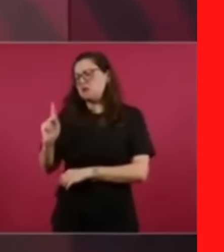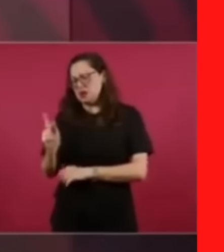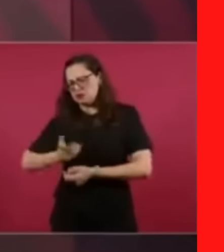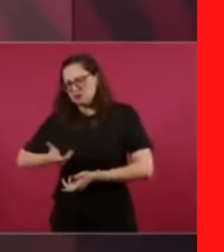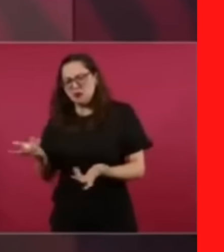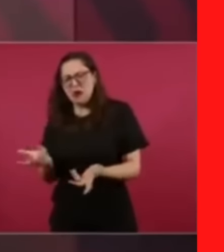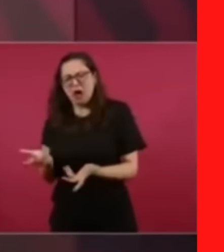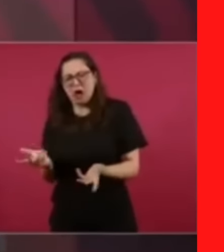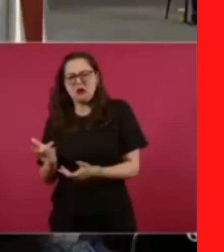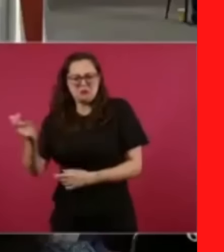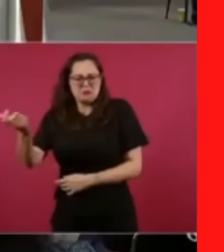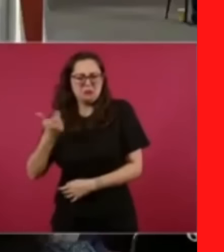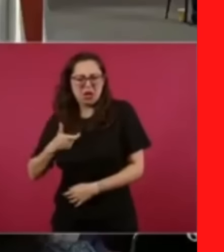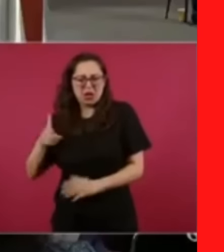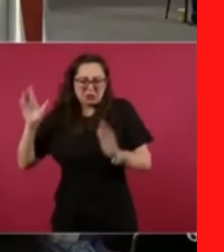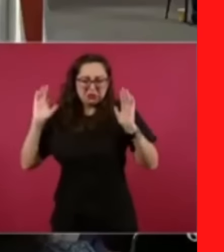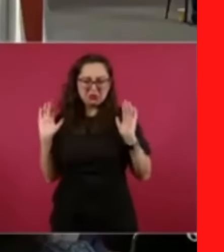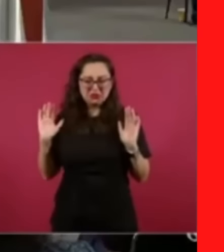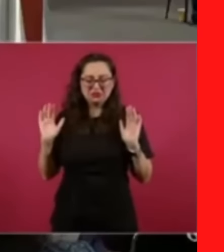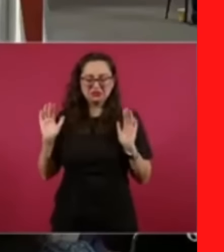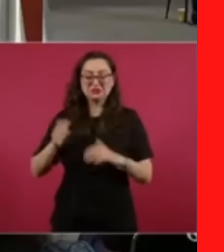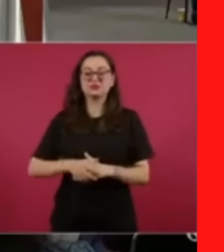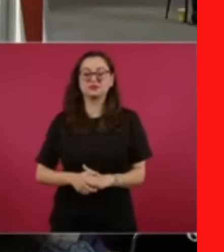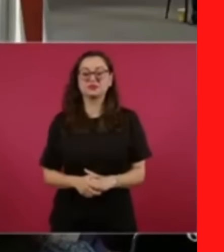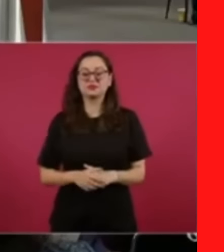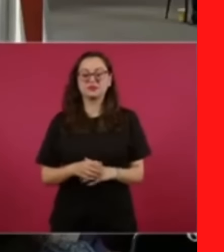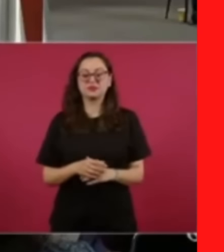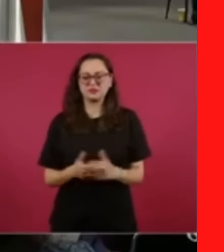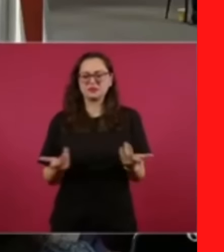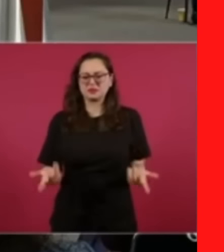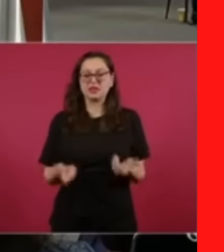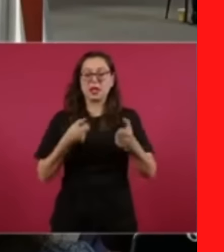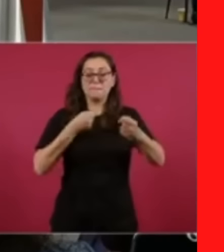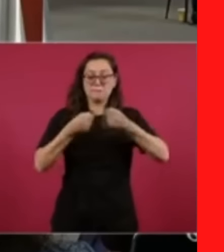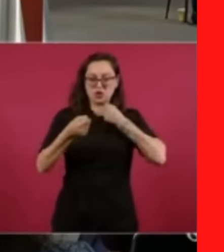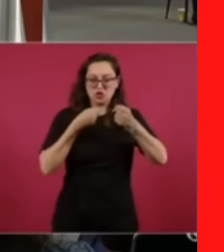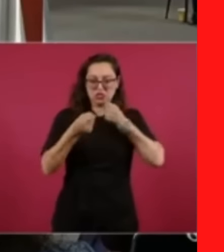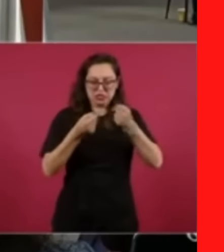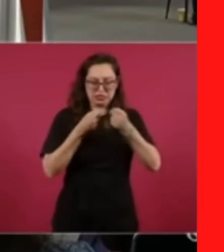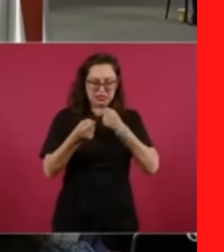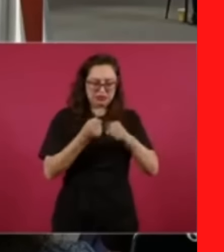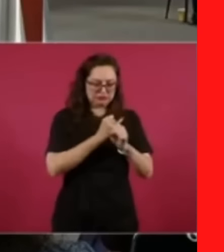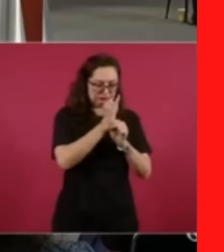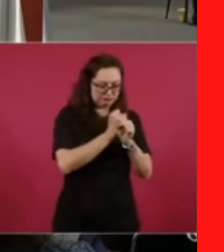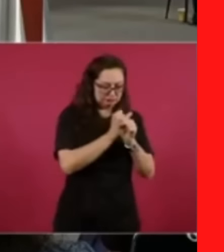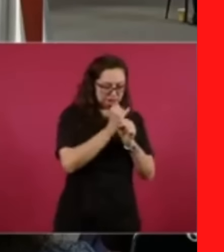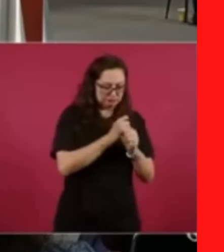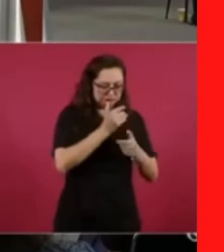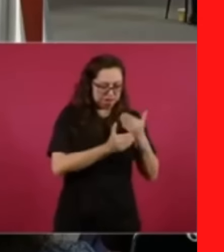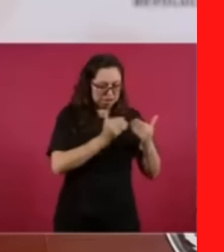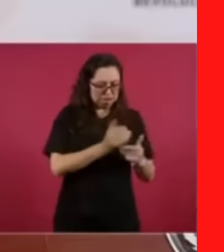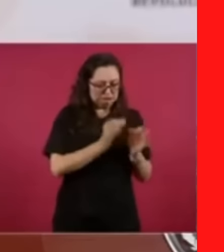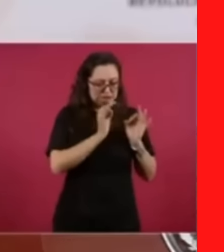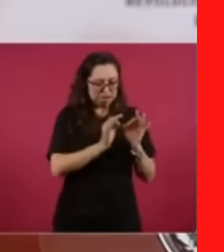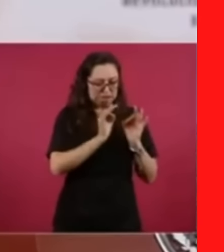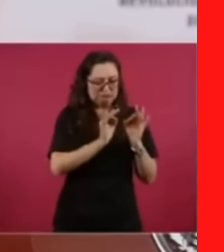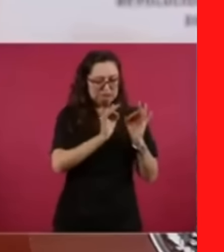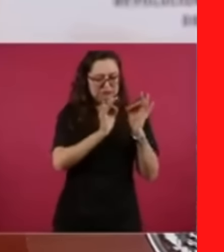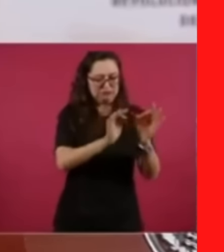Entonces, el periodista puede decir por encargo durante mucho tiempo,